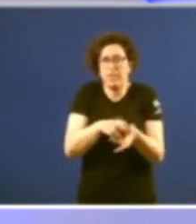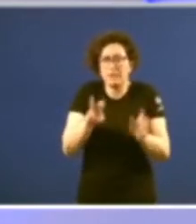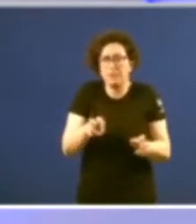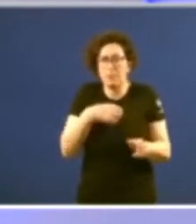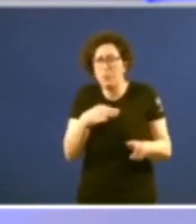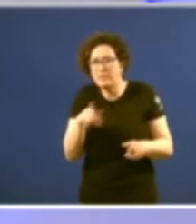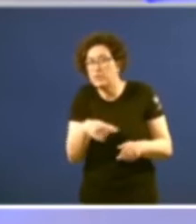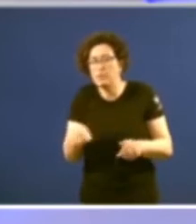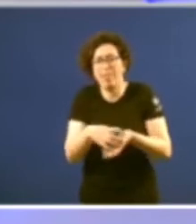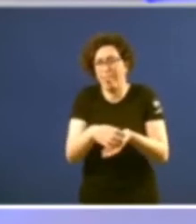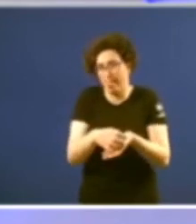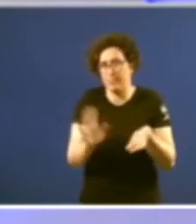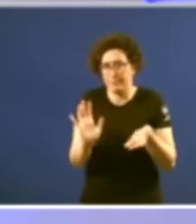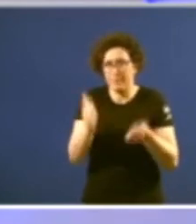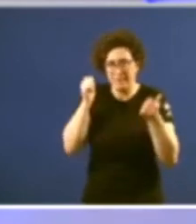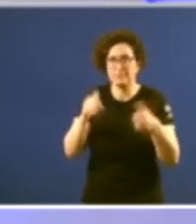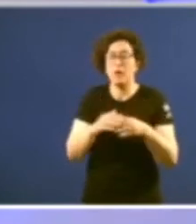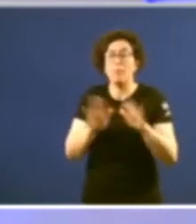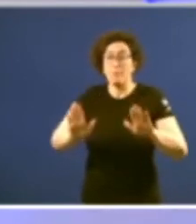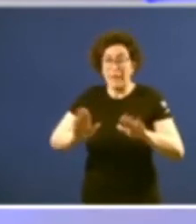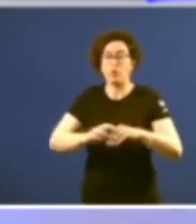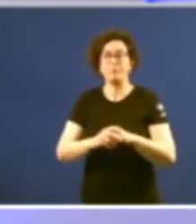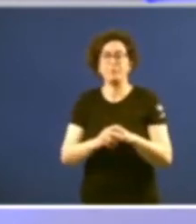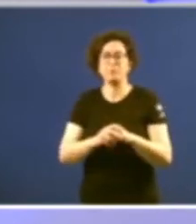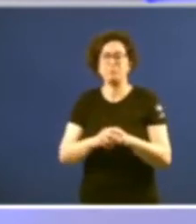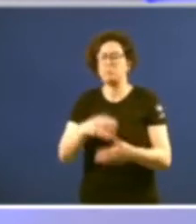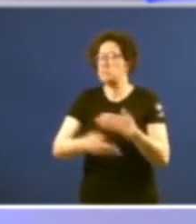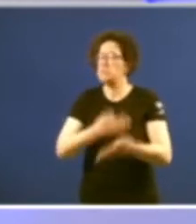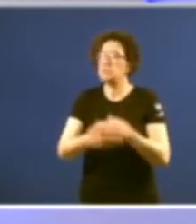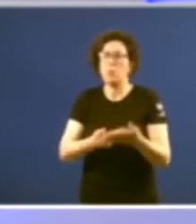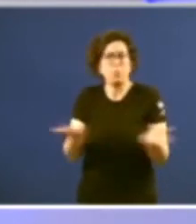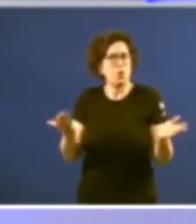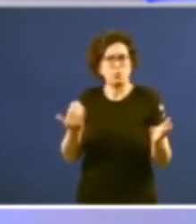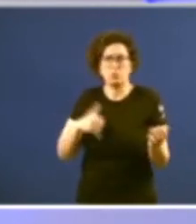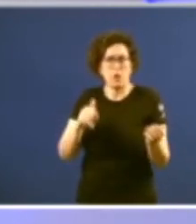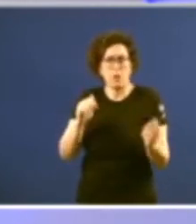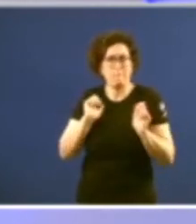suceder sen embargo pronto se notaron os primeiros